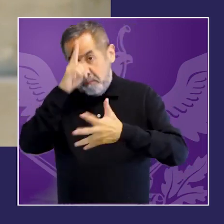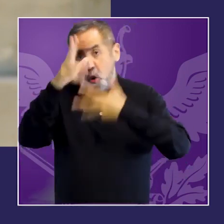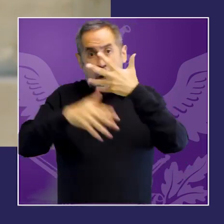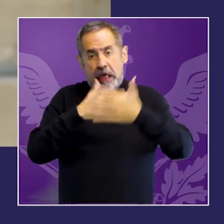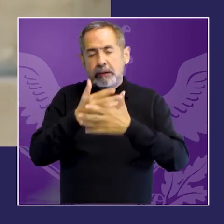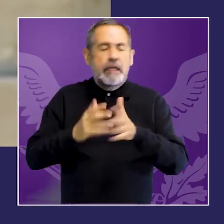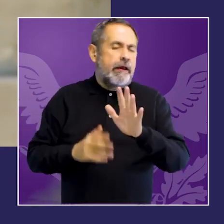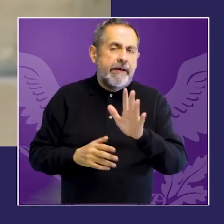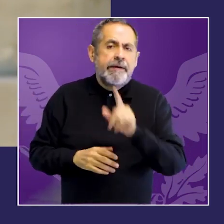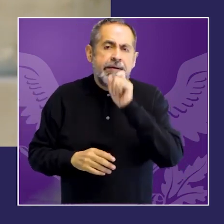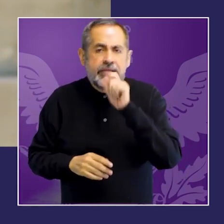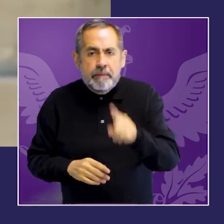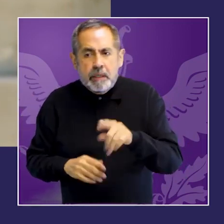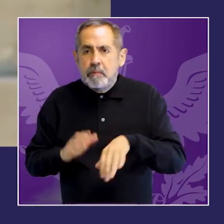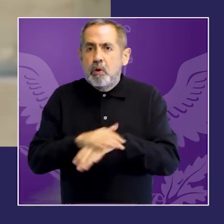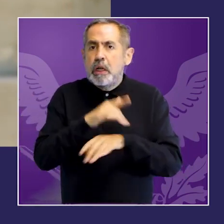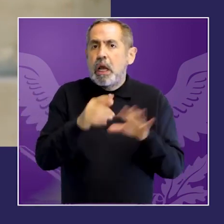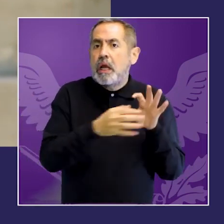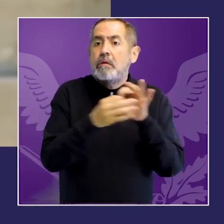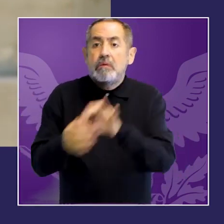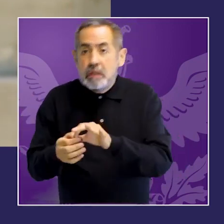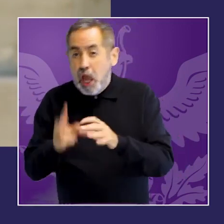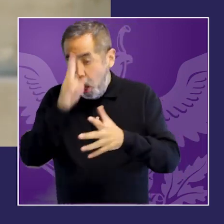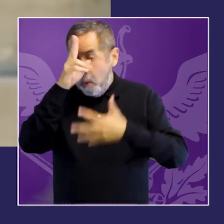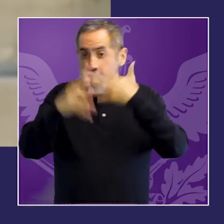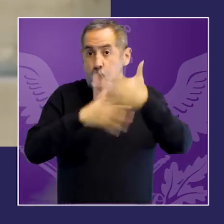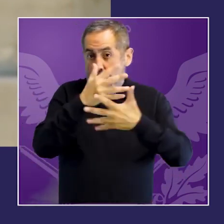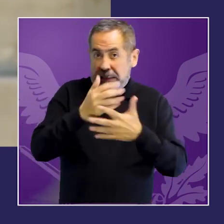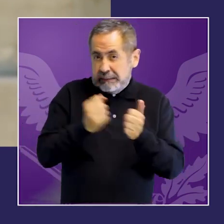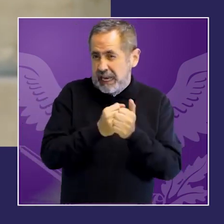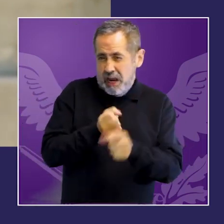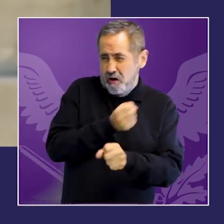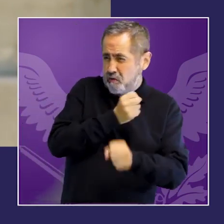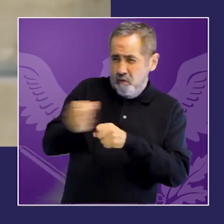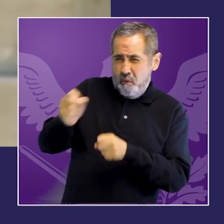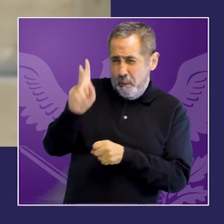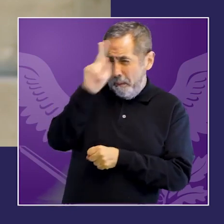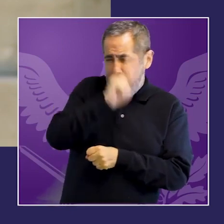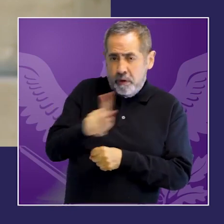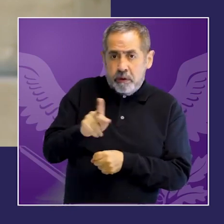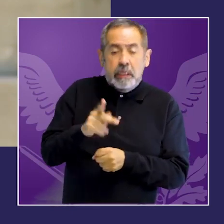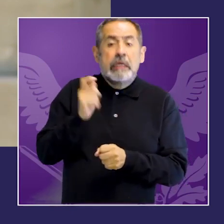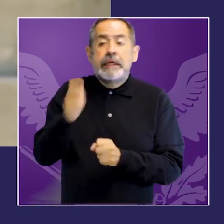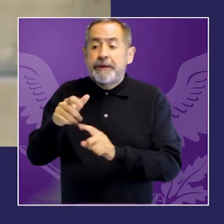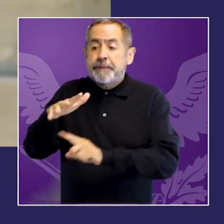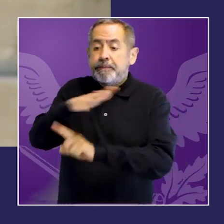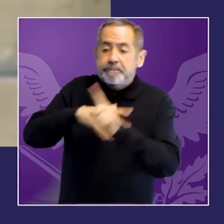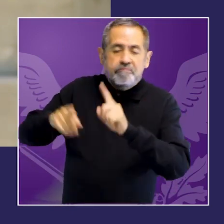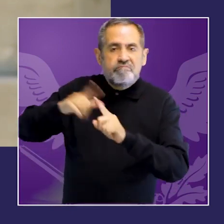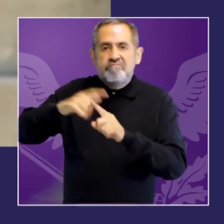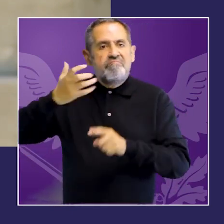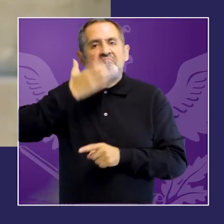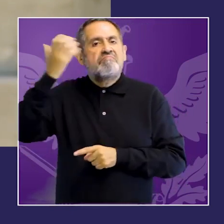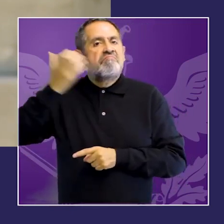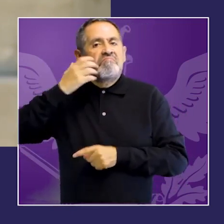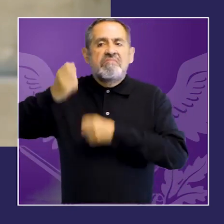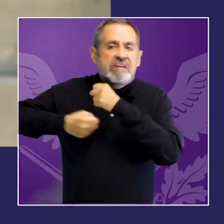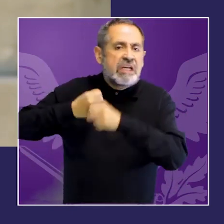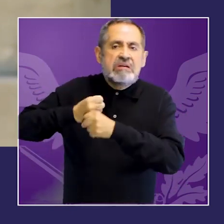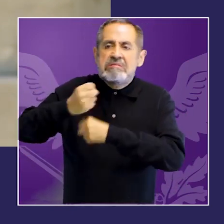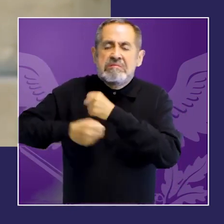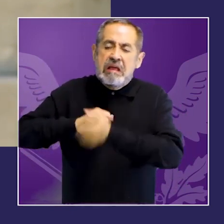dignidad de mujeres y niñas en toda su diversidad. Como decía, en los últimos 10 años casi 20 países de la región